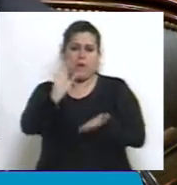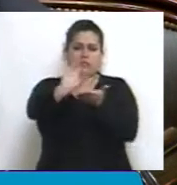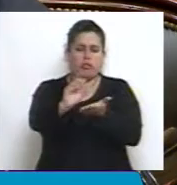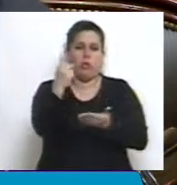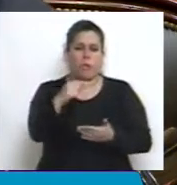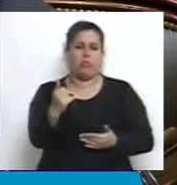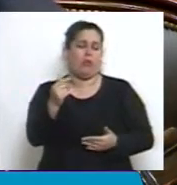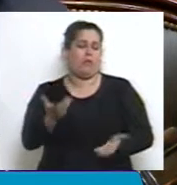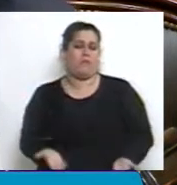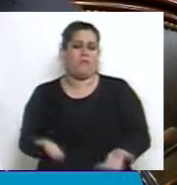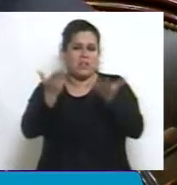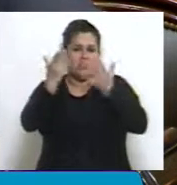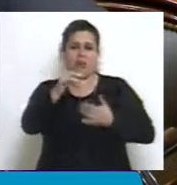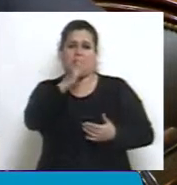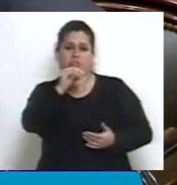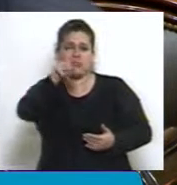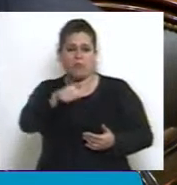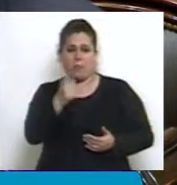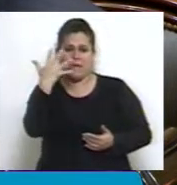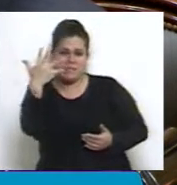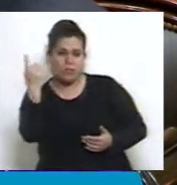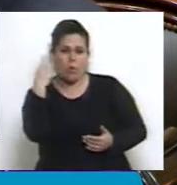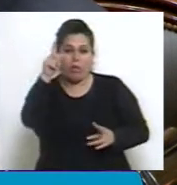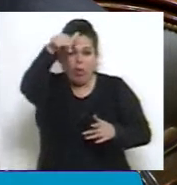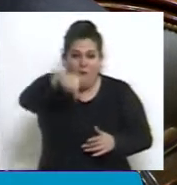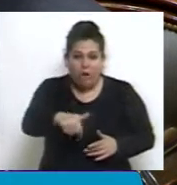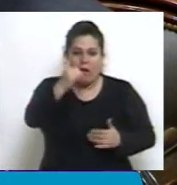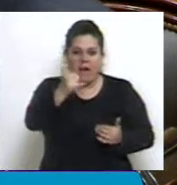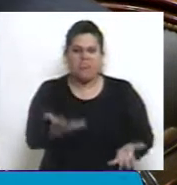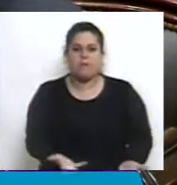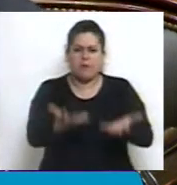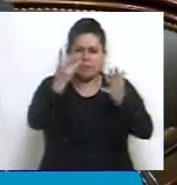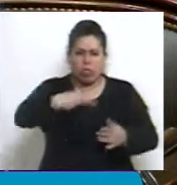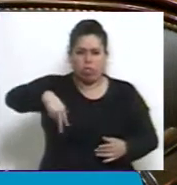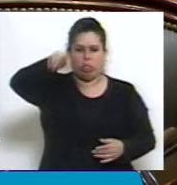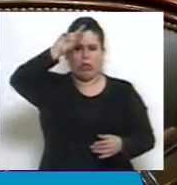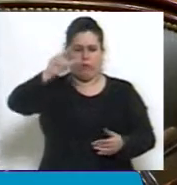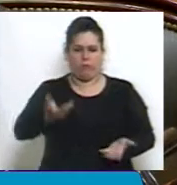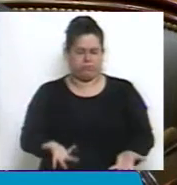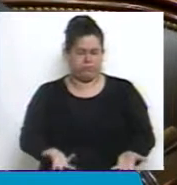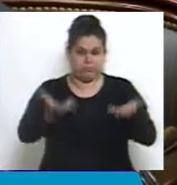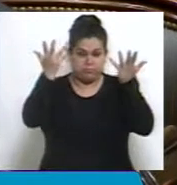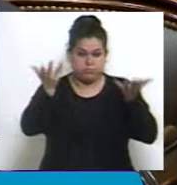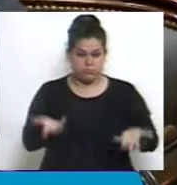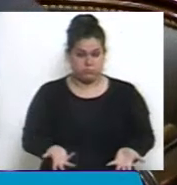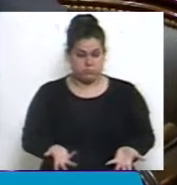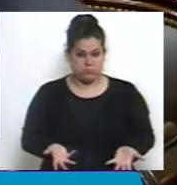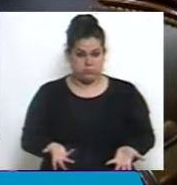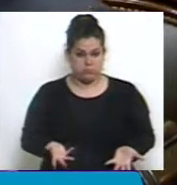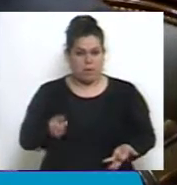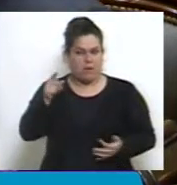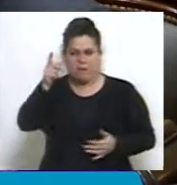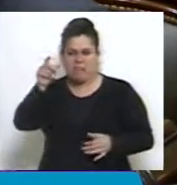14,5% cuando este año estamos teniendo una inflación que duplica? Prácticamente este